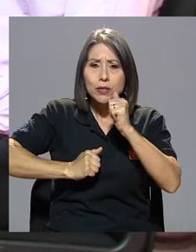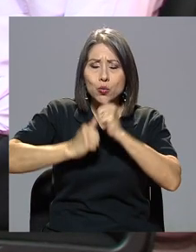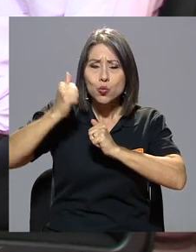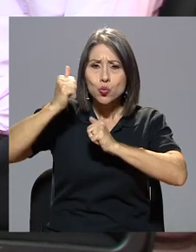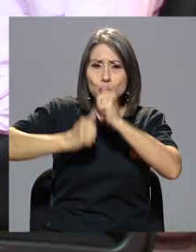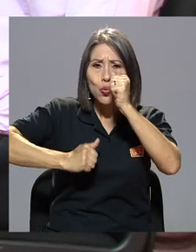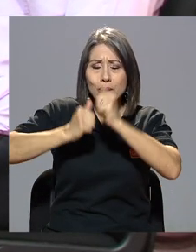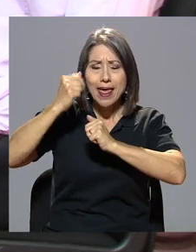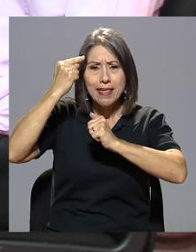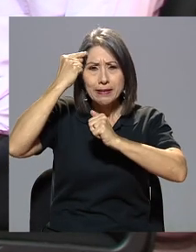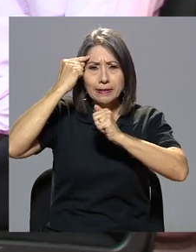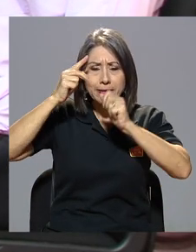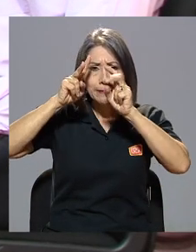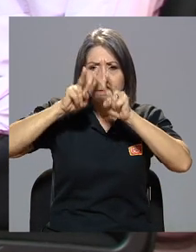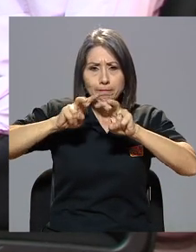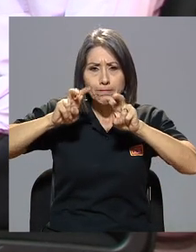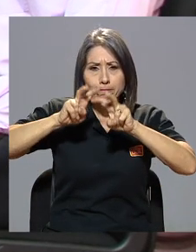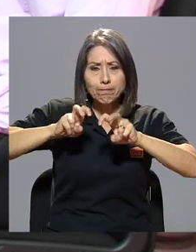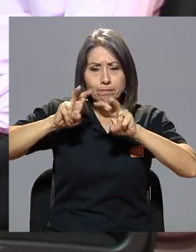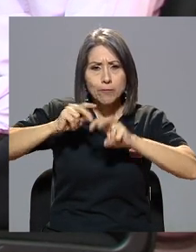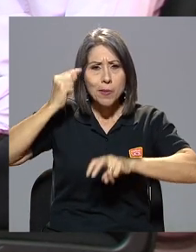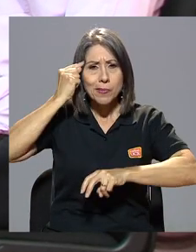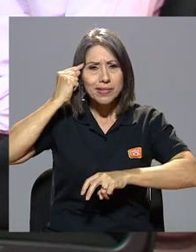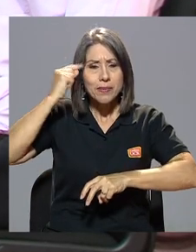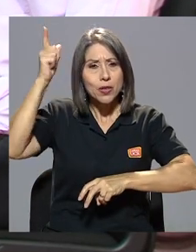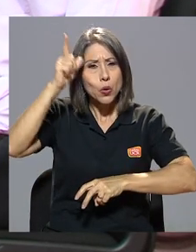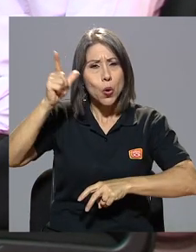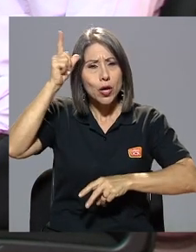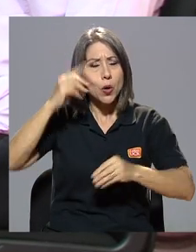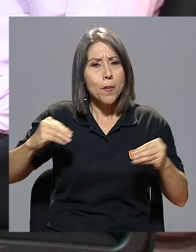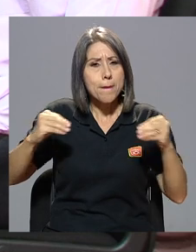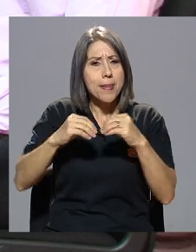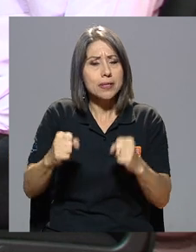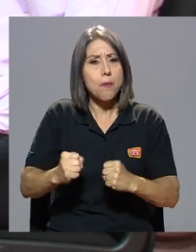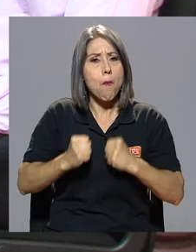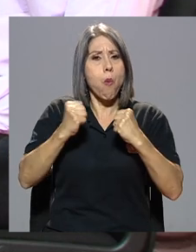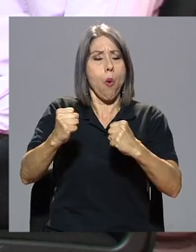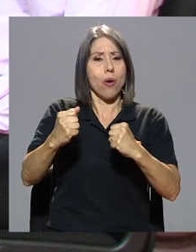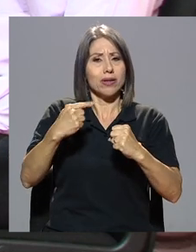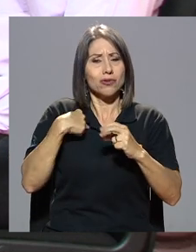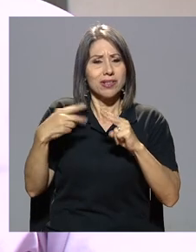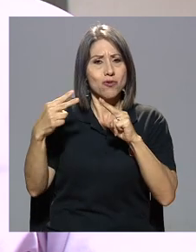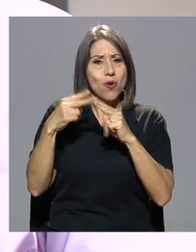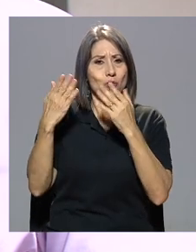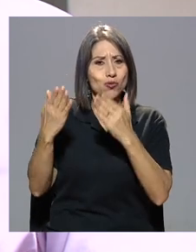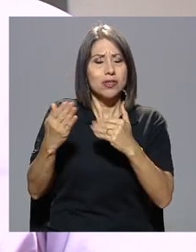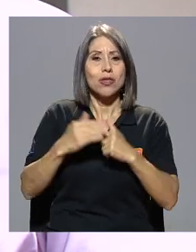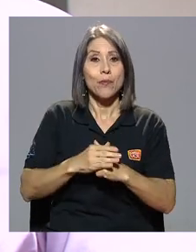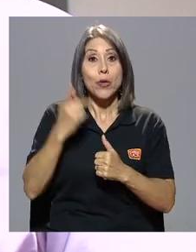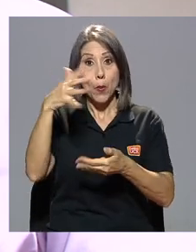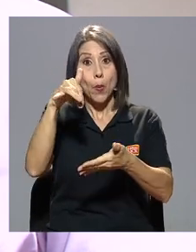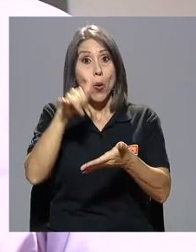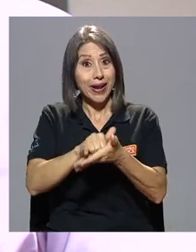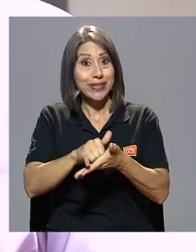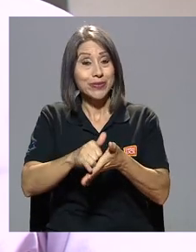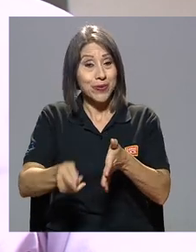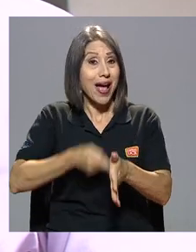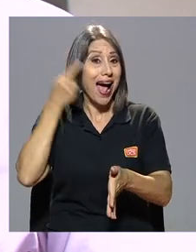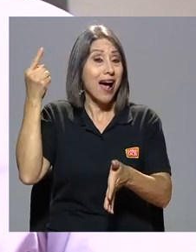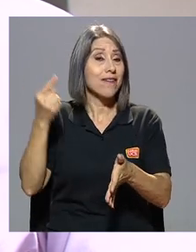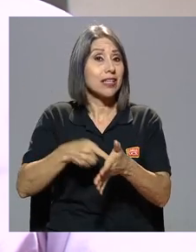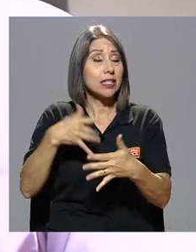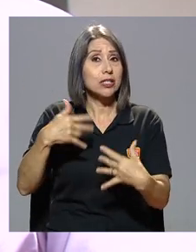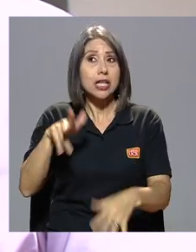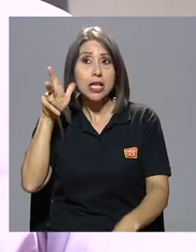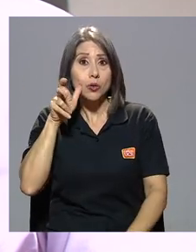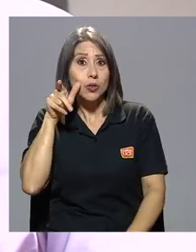estructura de análisis y de pensamiento lógico más poderosas que yo he conocido. Por eso era portentoso